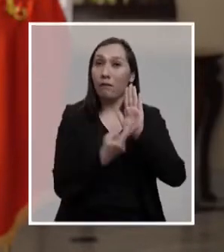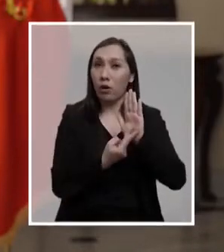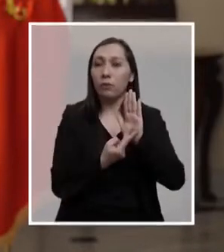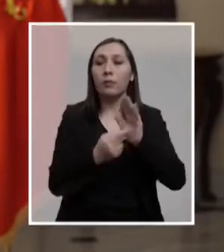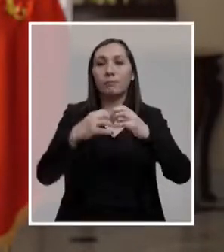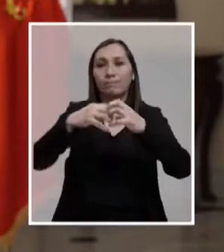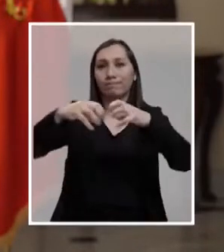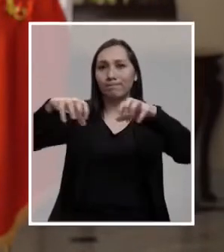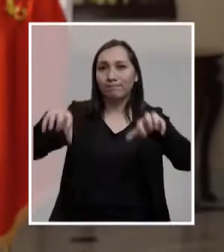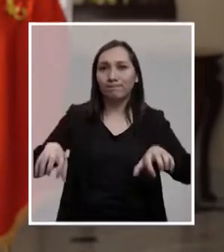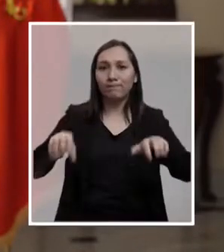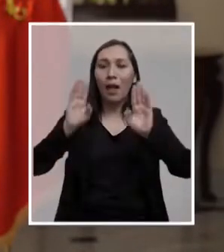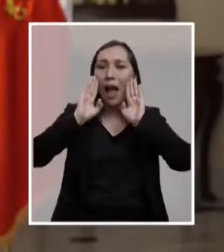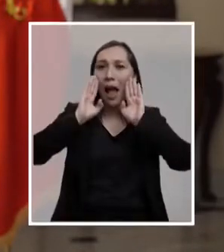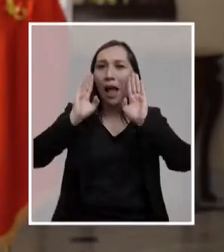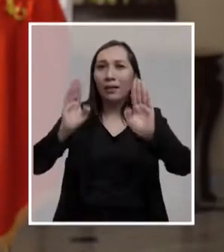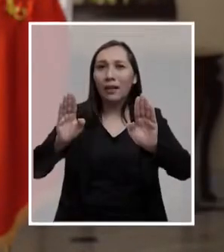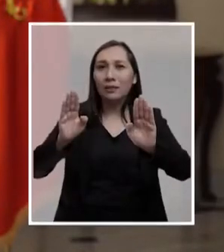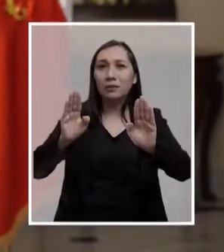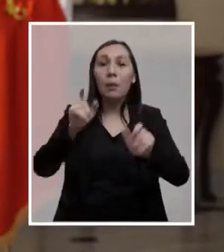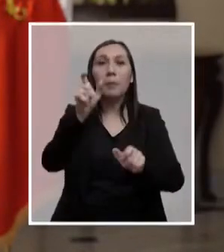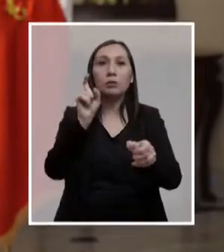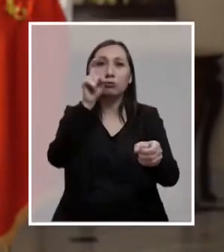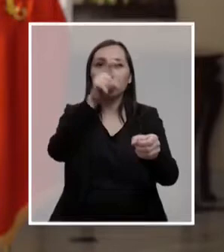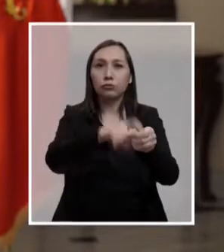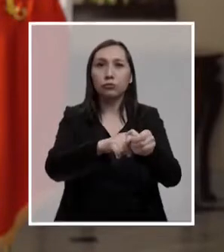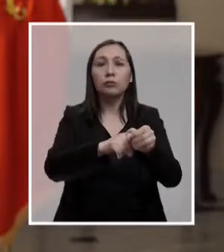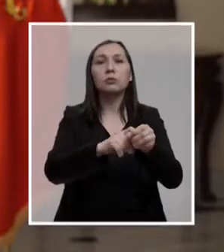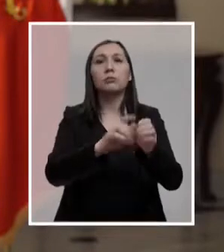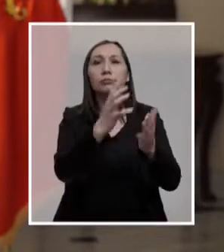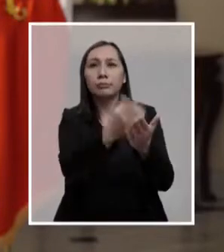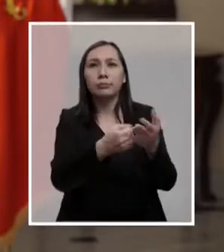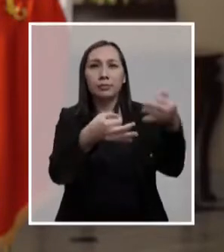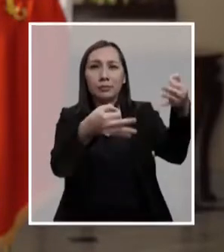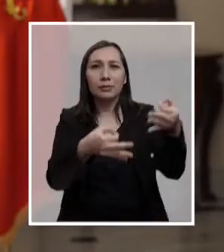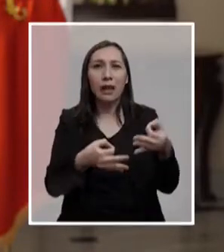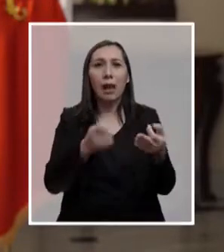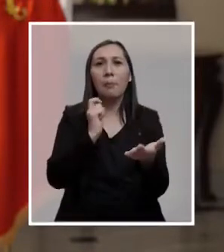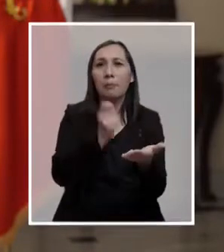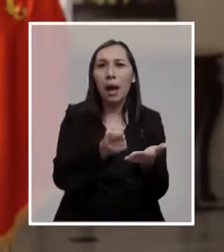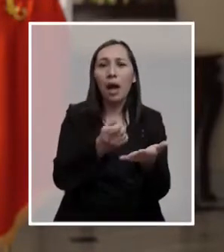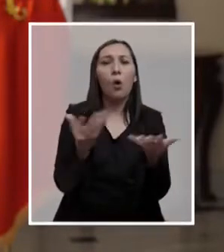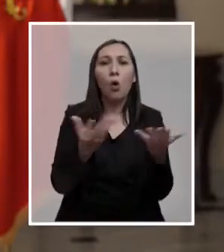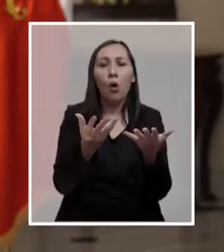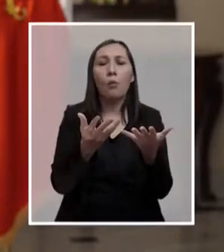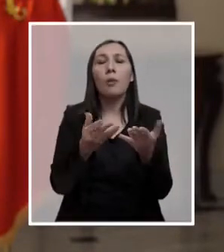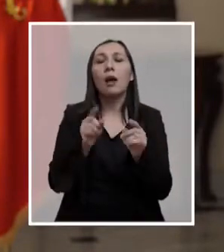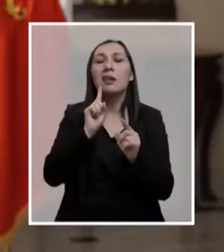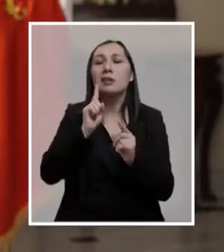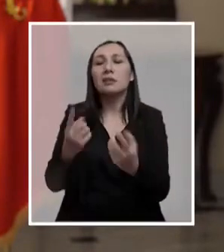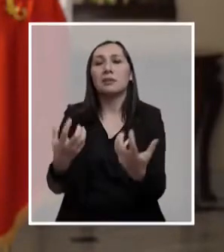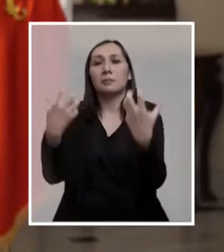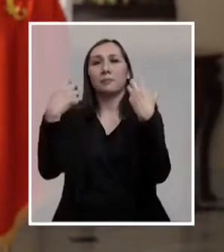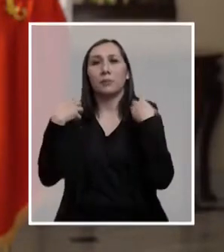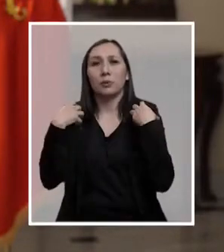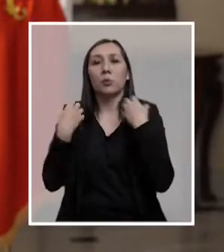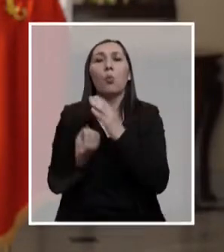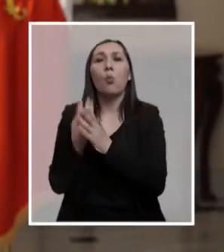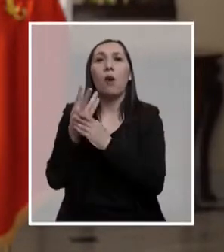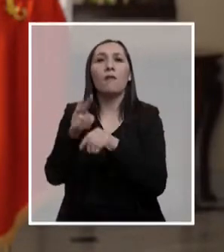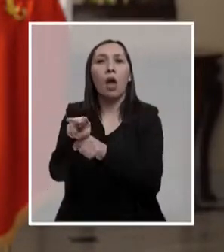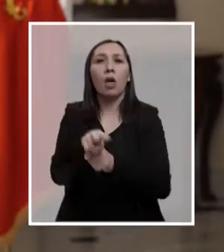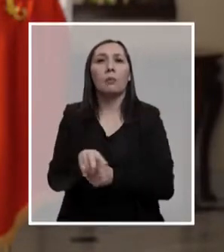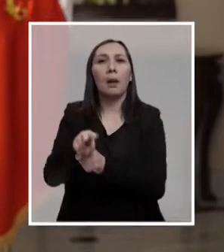separa el servicio de atención para los afiliados, la recaudación, cartoras, las cobranzas y el pago, las que estarán a cargo de un